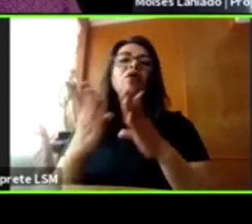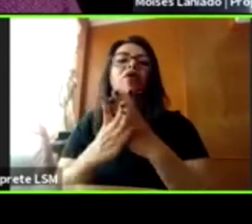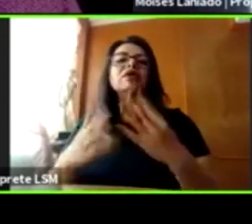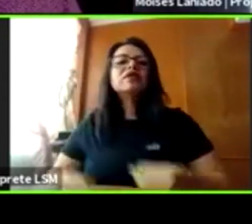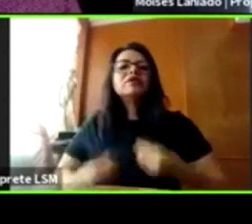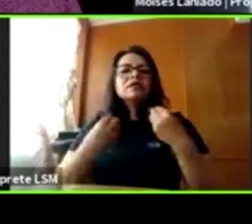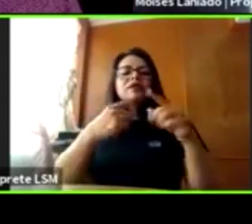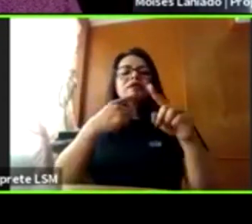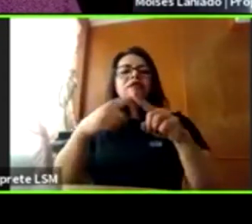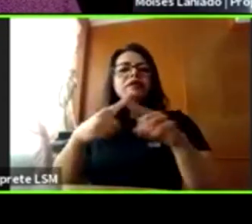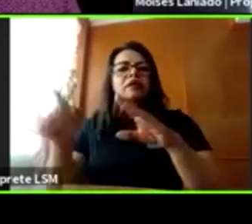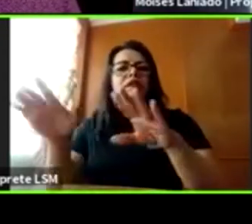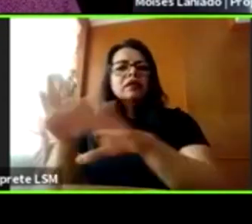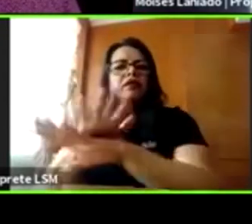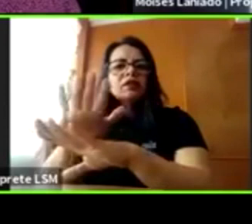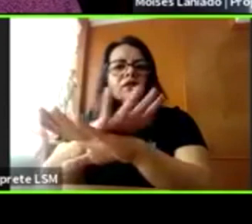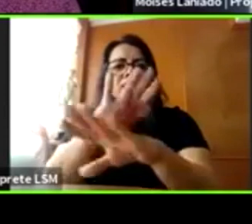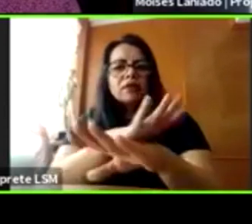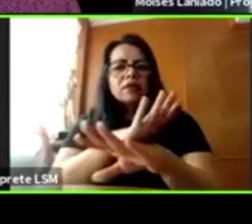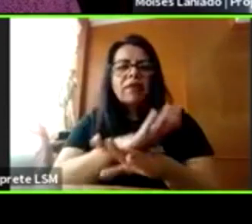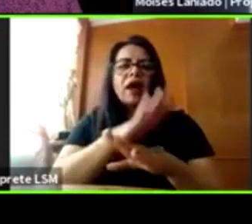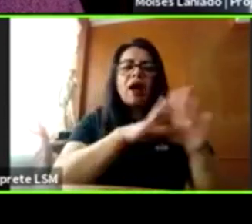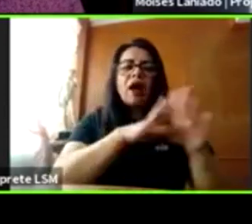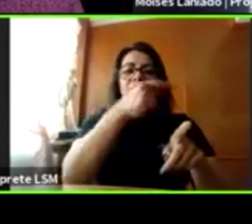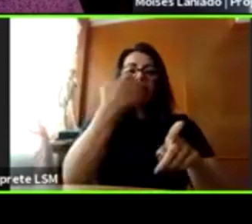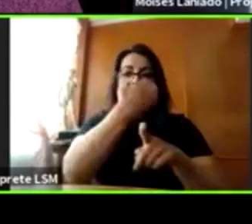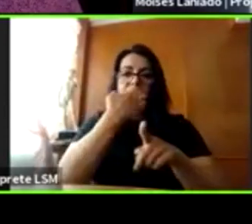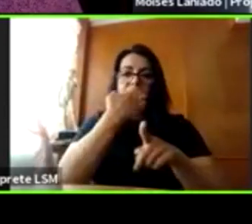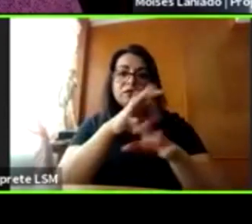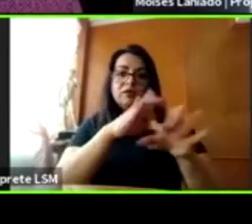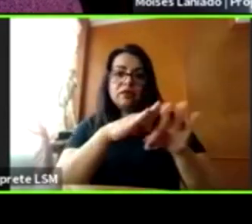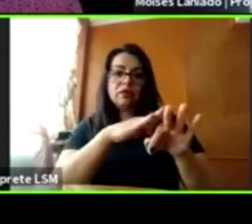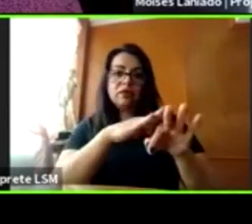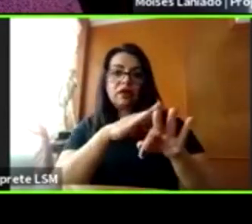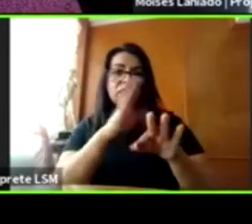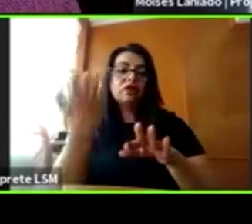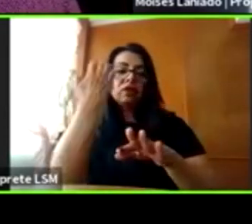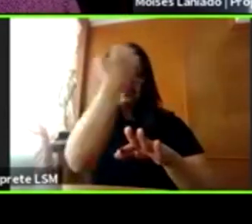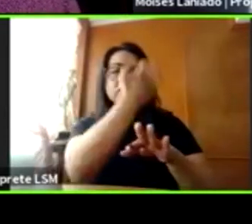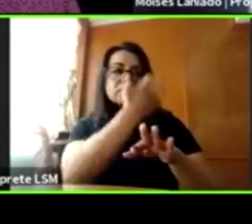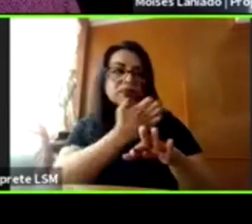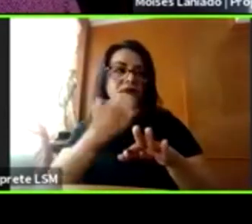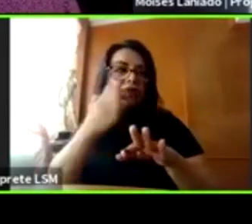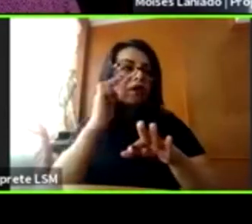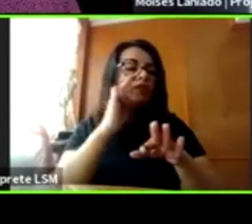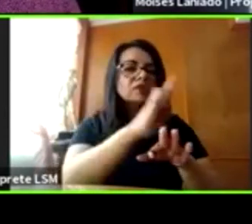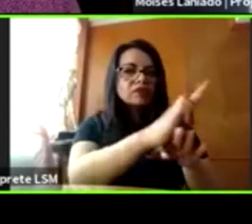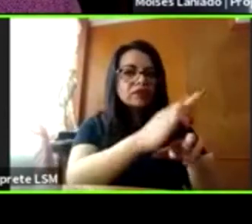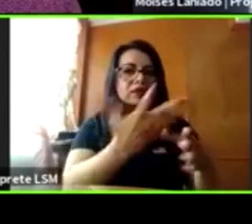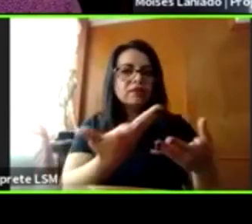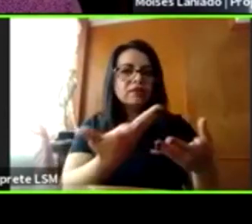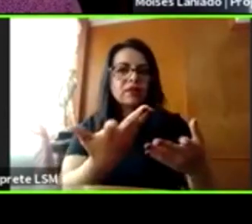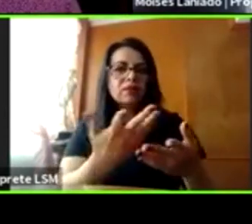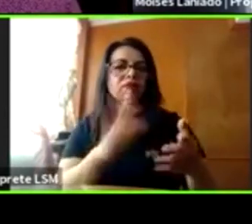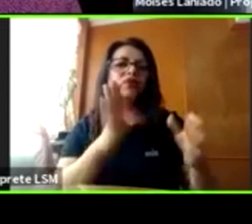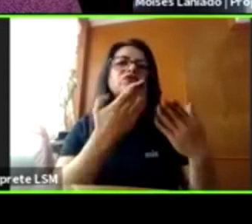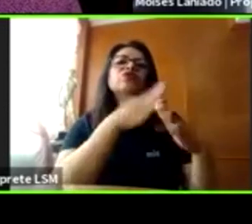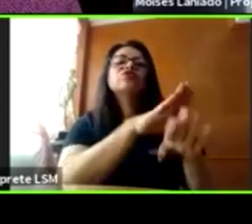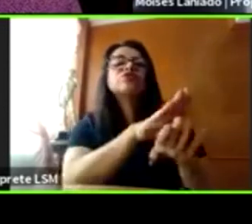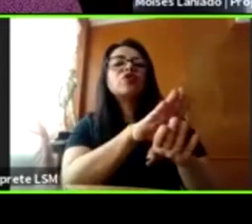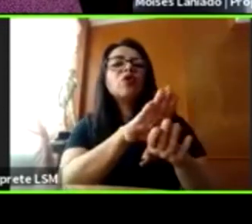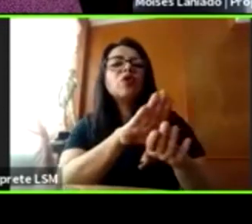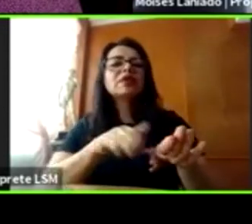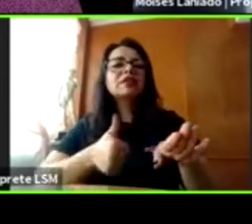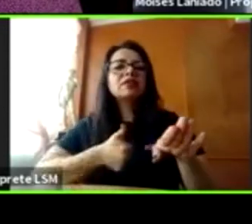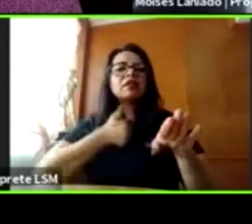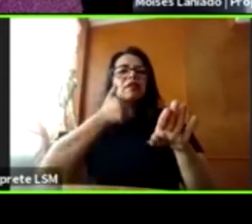ocasiones, cuando nosotros trabajamos en escuelas y les hacemos un diagnóstico de vulnerabilidad al abuso sexual infantil, nos dicen, no, pero es que